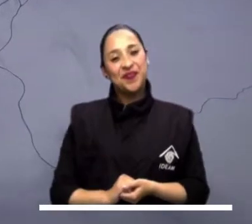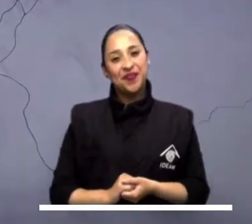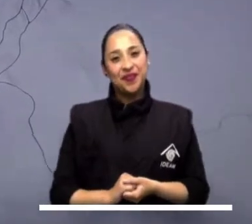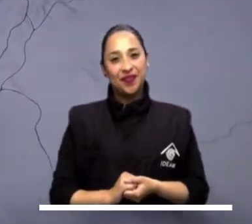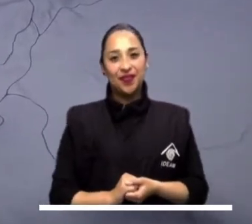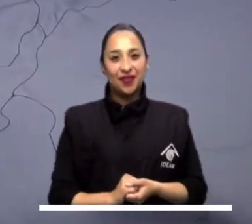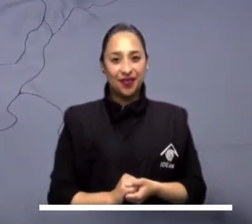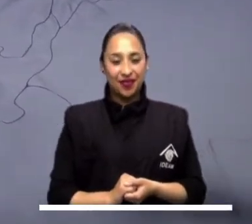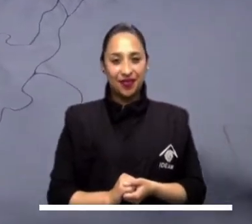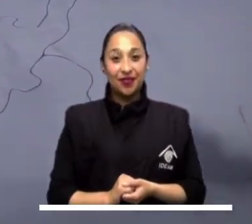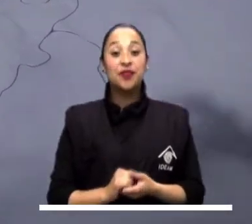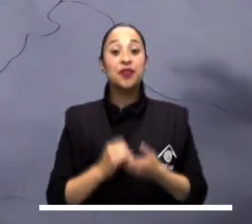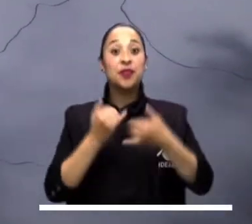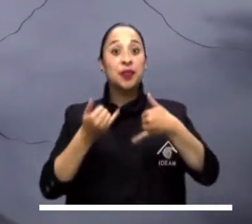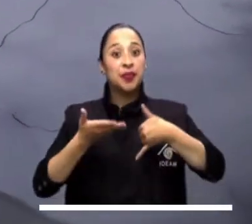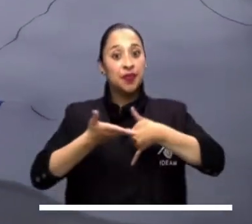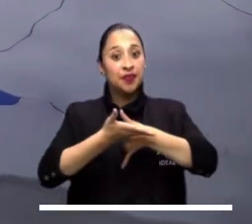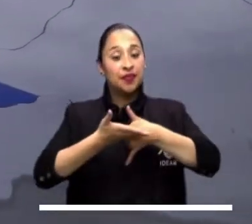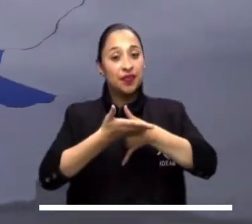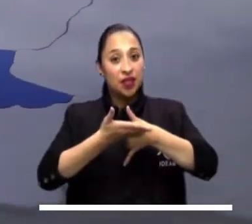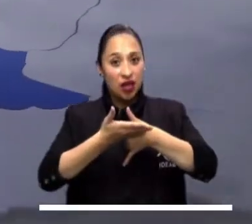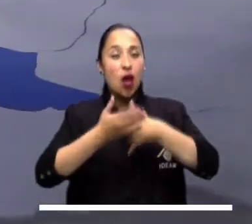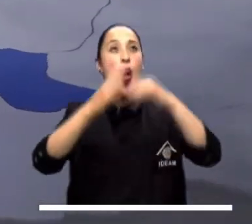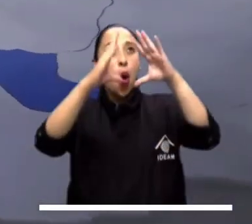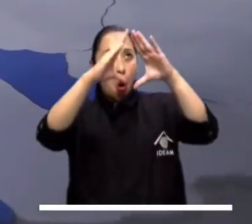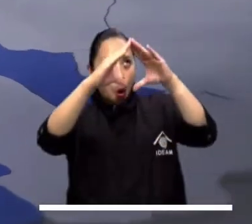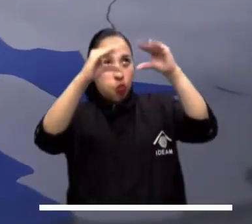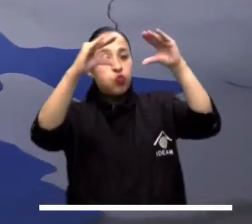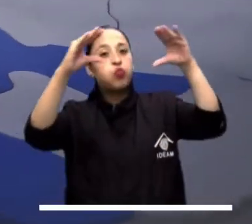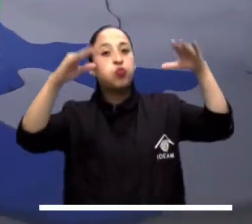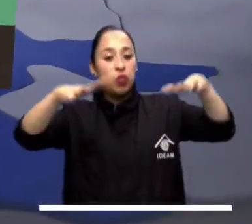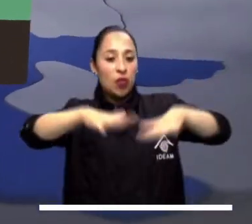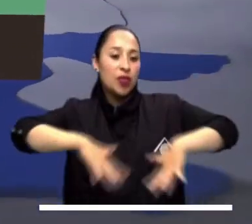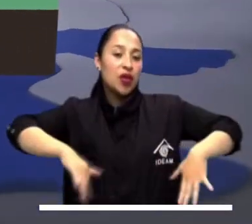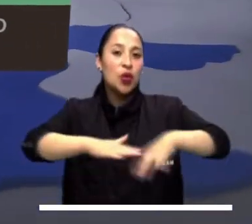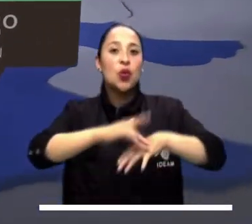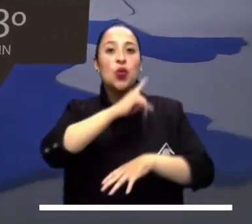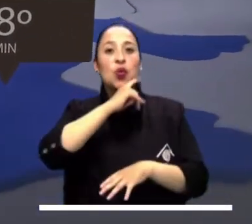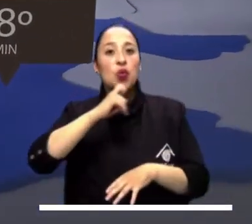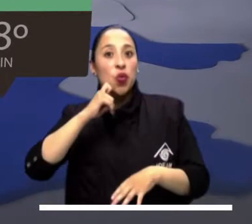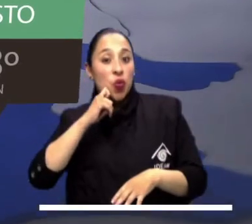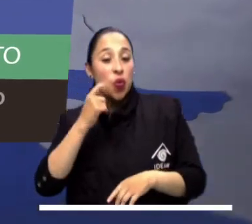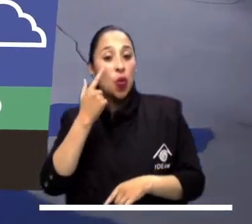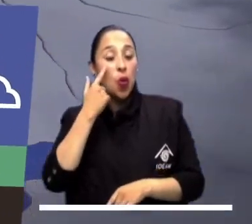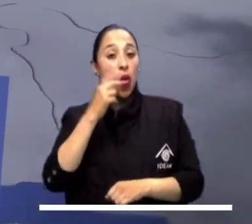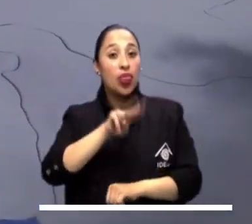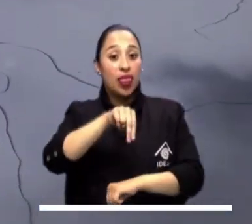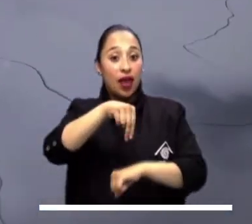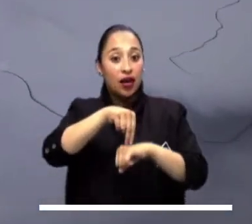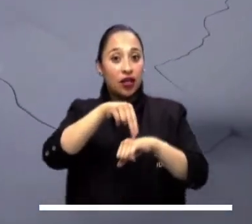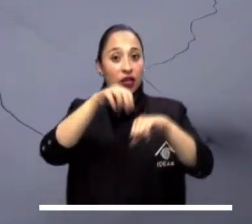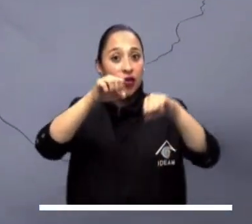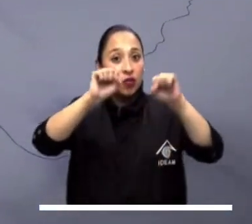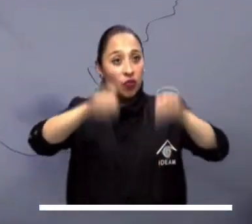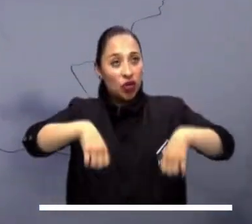del país también tendremos tiempo seco con posibles lluvias ligeras en zonas de Chocó, Valle y Nariño.